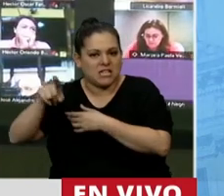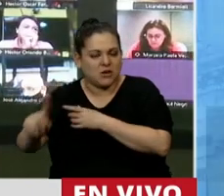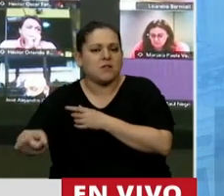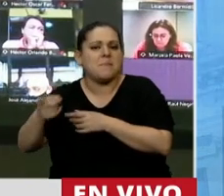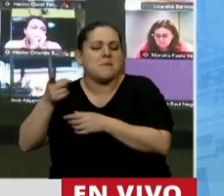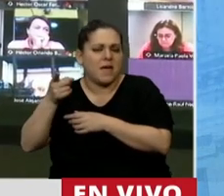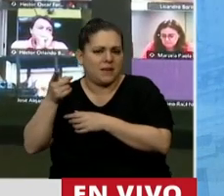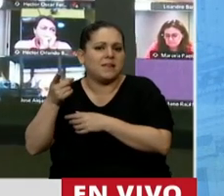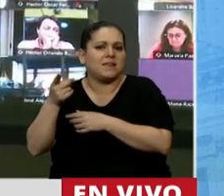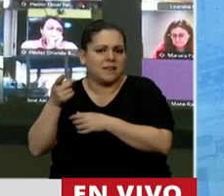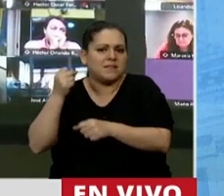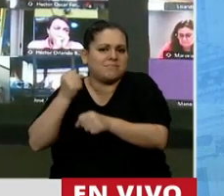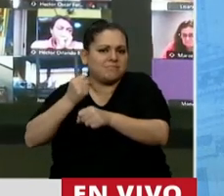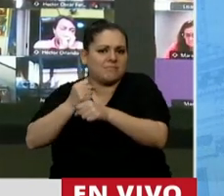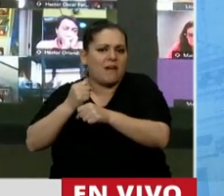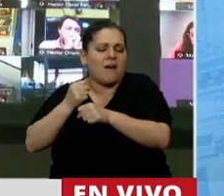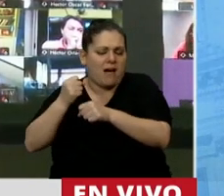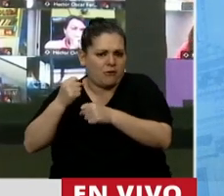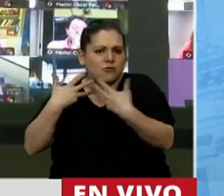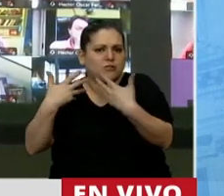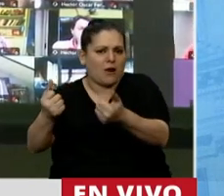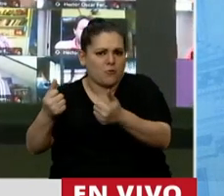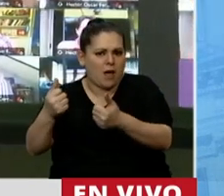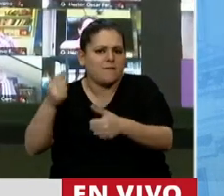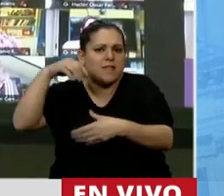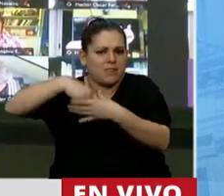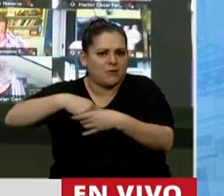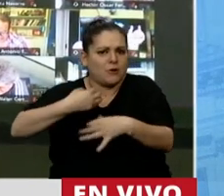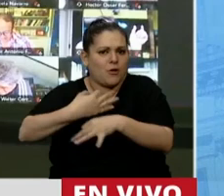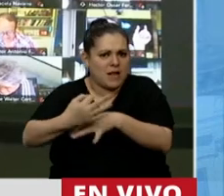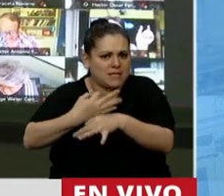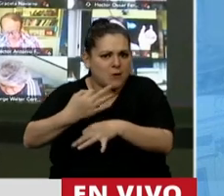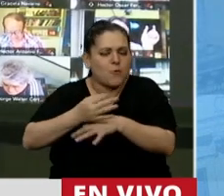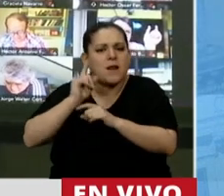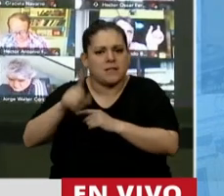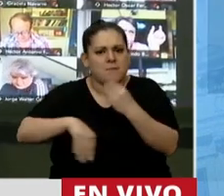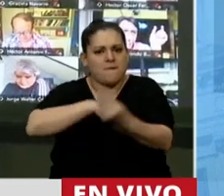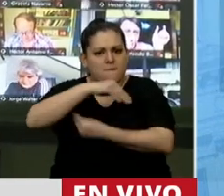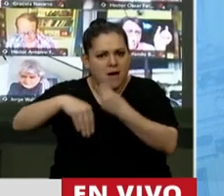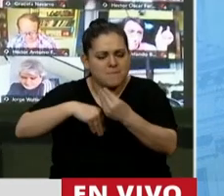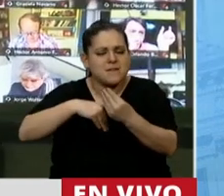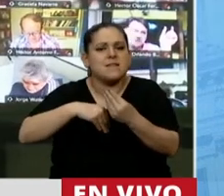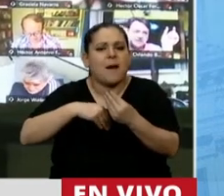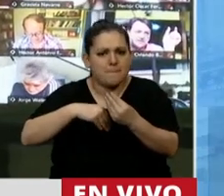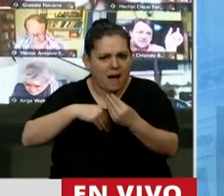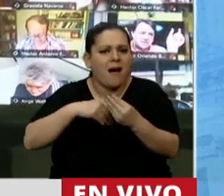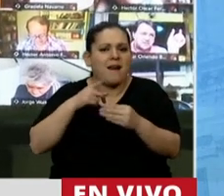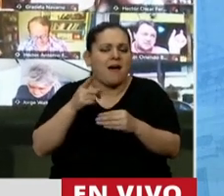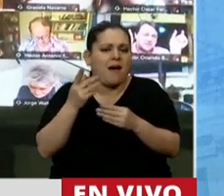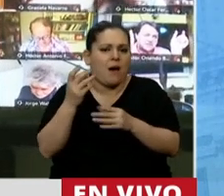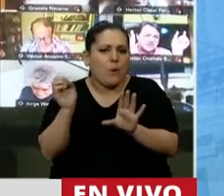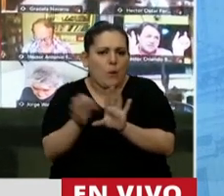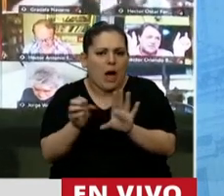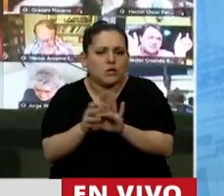sistemático y saludable en las escuelas y en las familias, el tratamiento de las